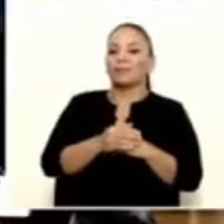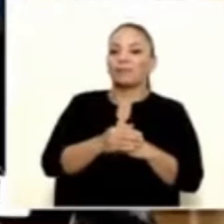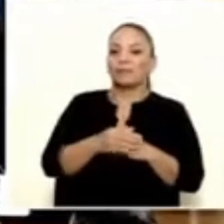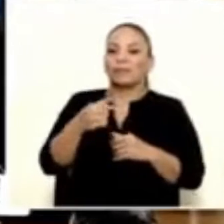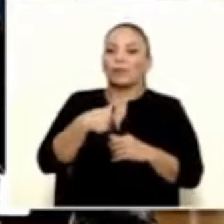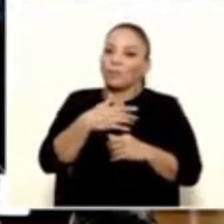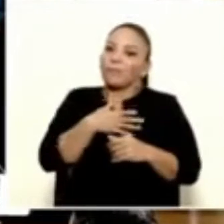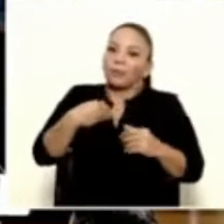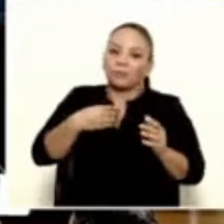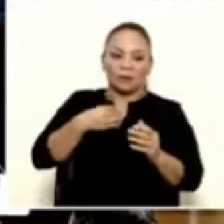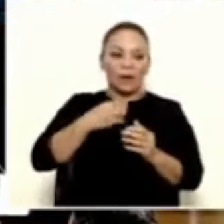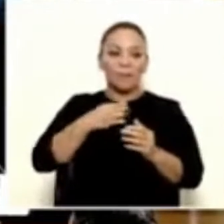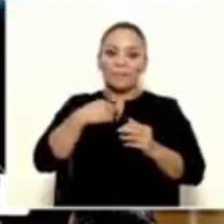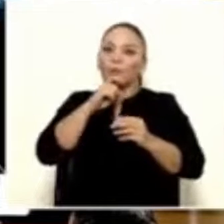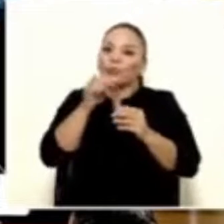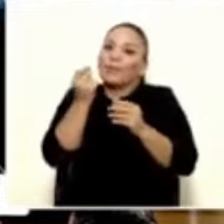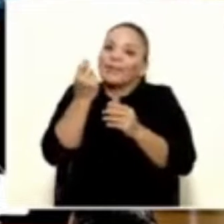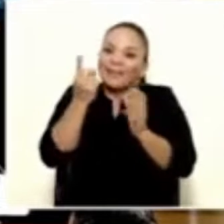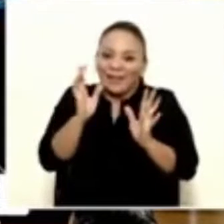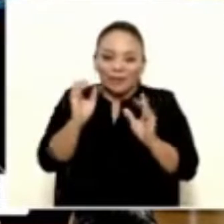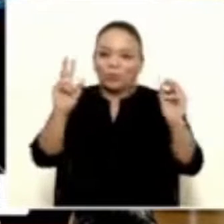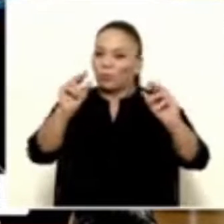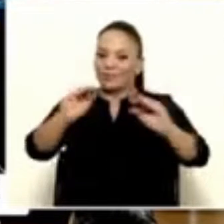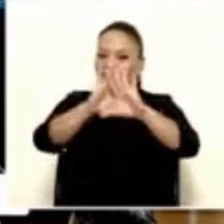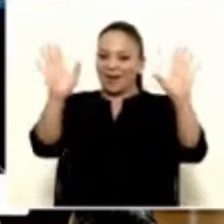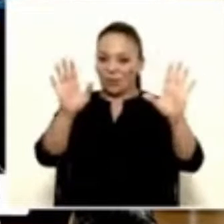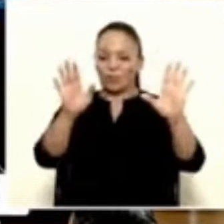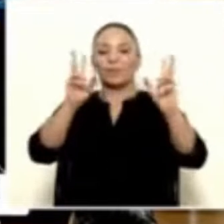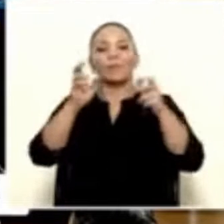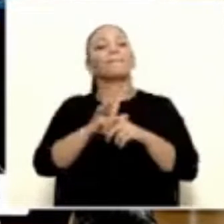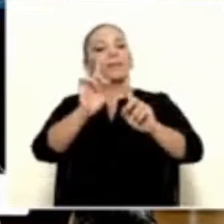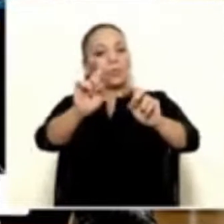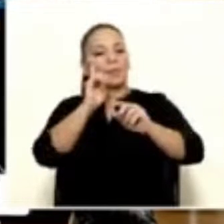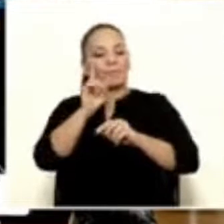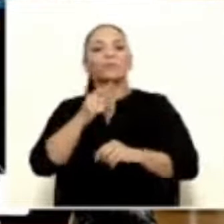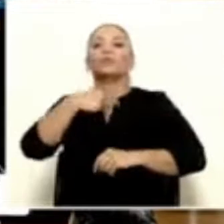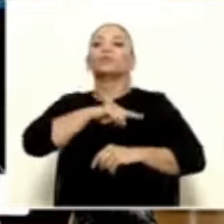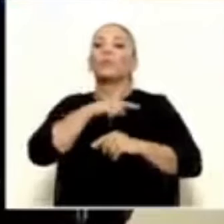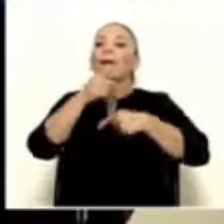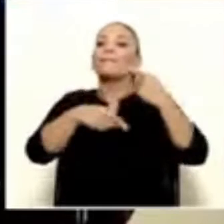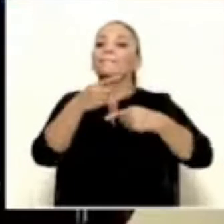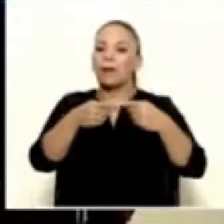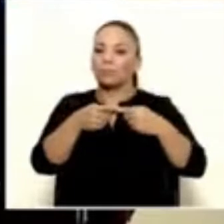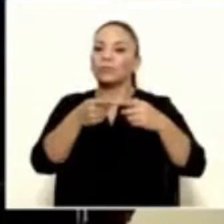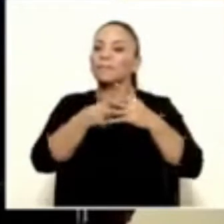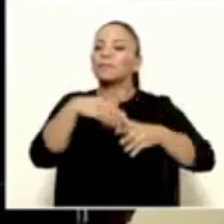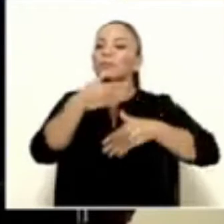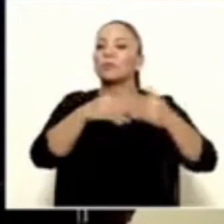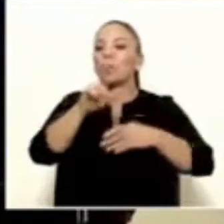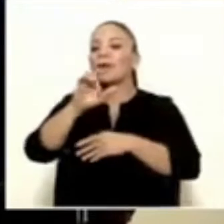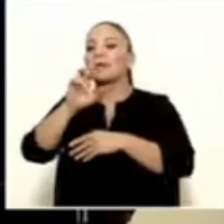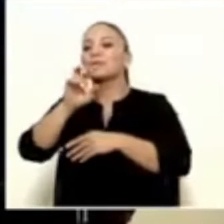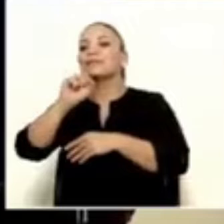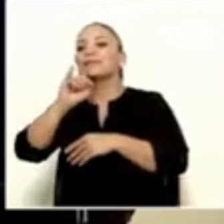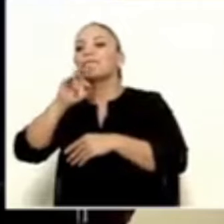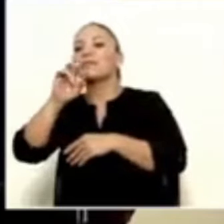entenderle la explicación, o sea, no es claro. Vamos a iniciar un proceso de lesividad contra